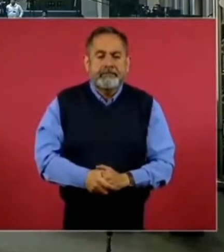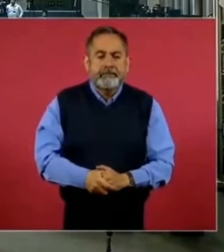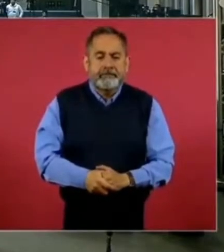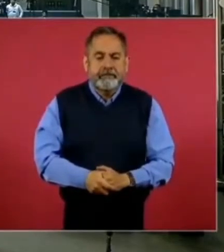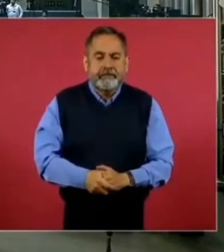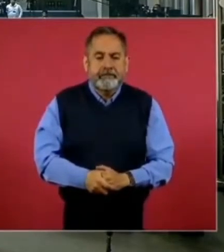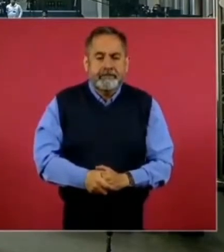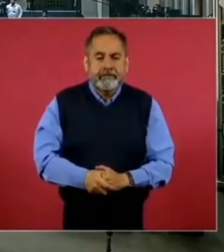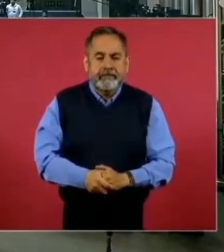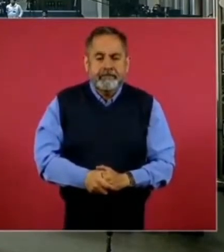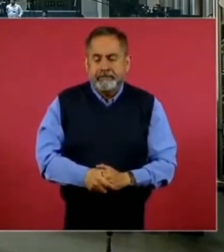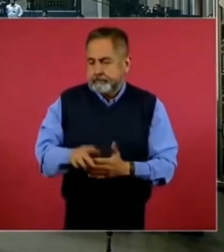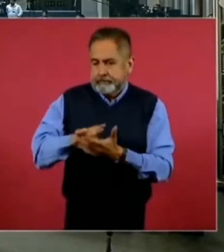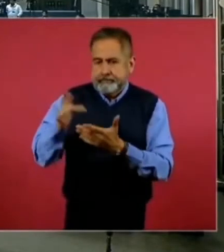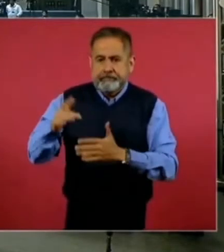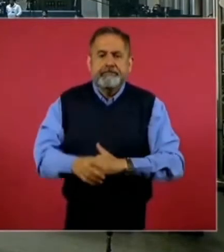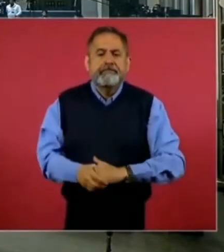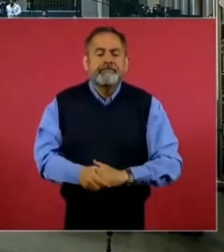Gracias, muy amable.